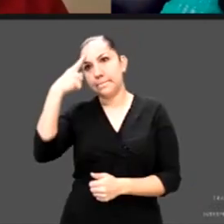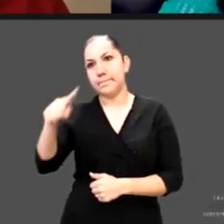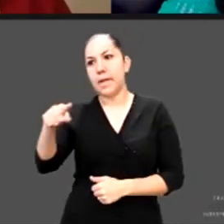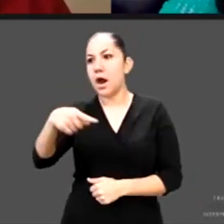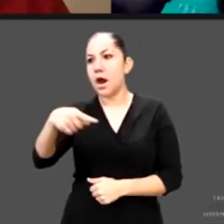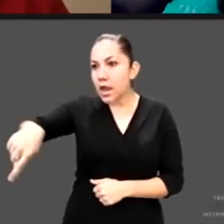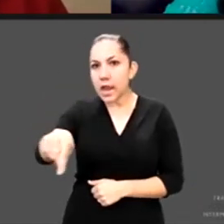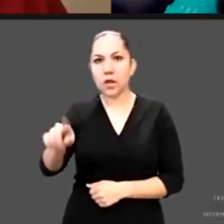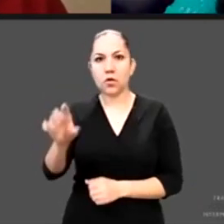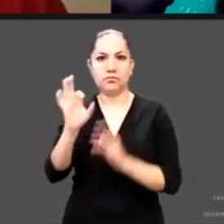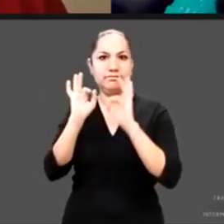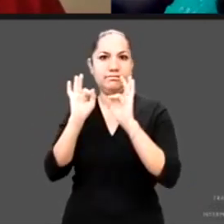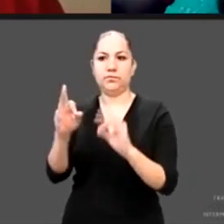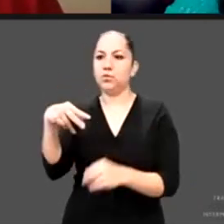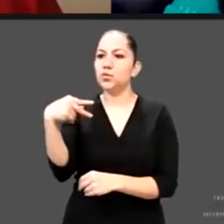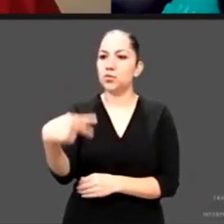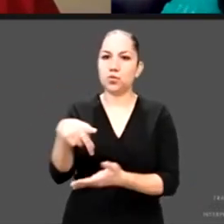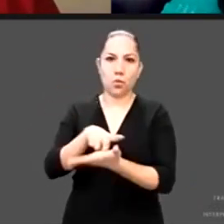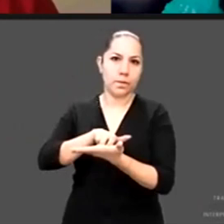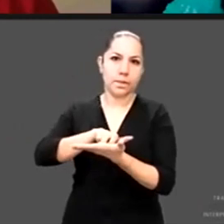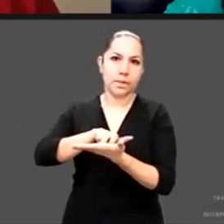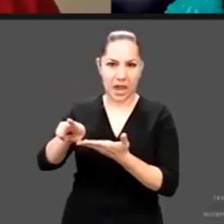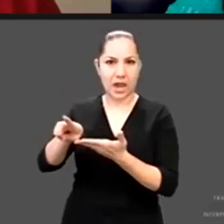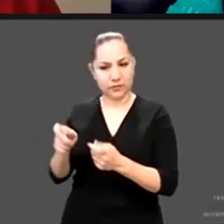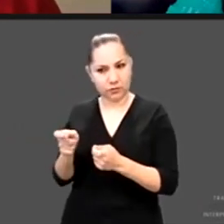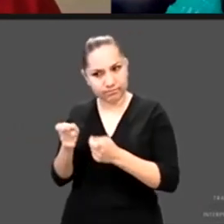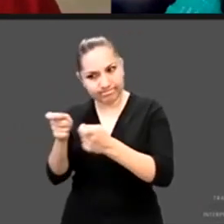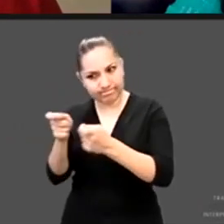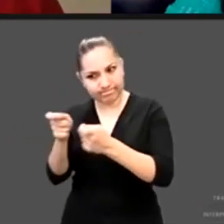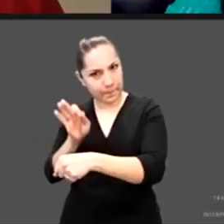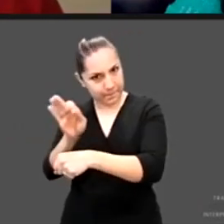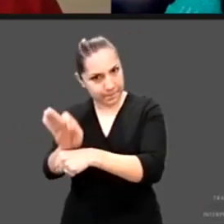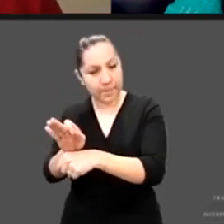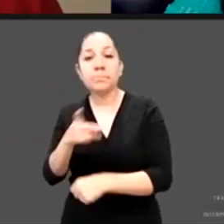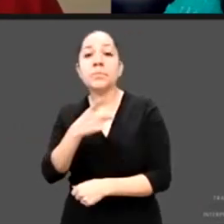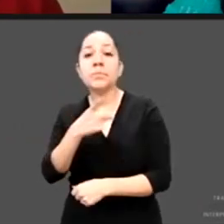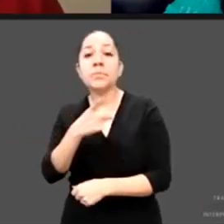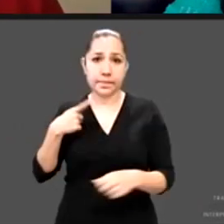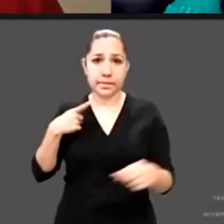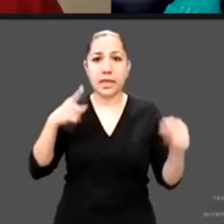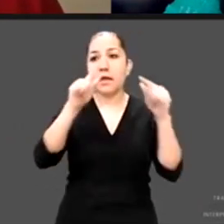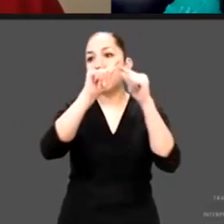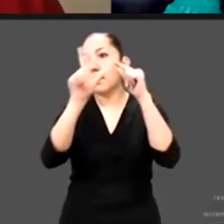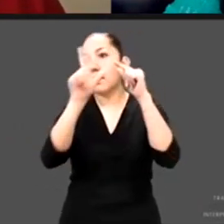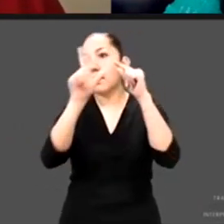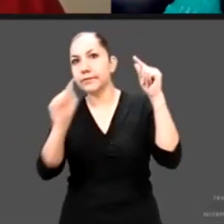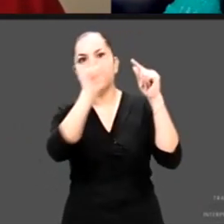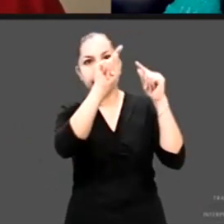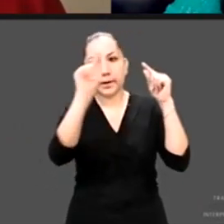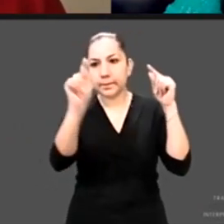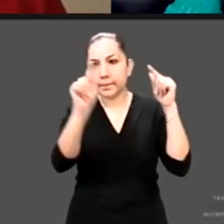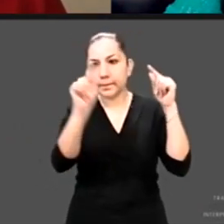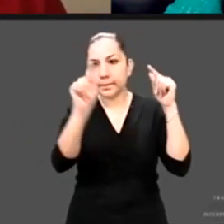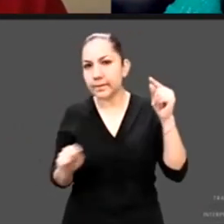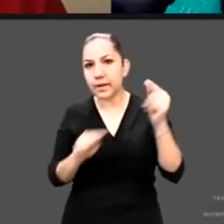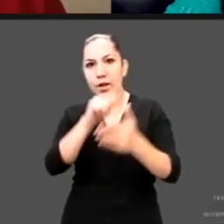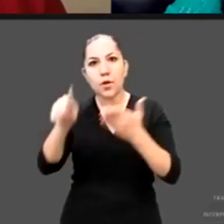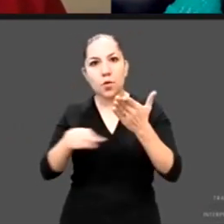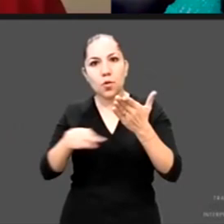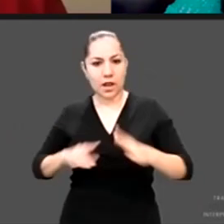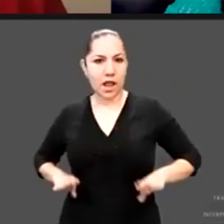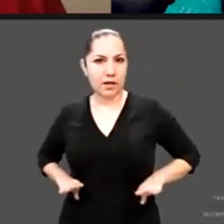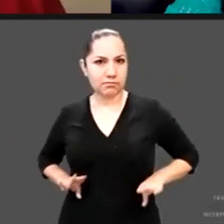de sus derechos tenga un enfoque territorial cuente con herramientas e instrumentos para que los